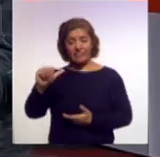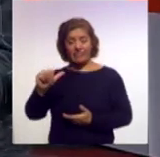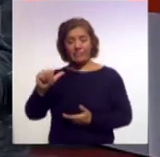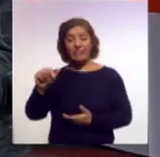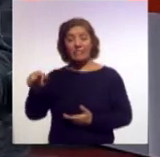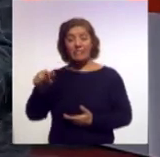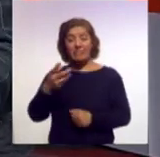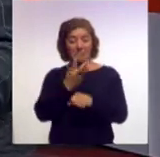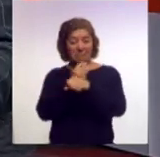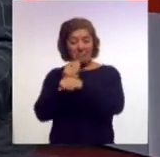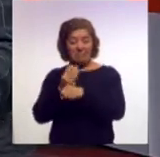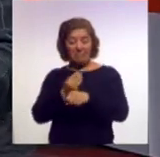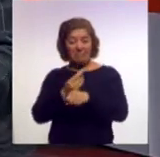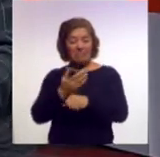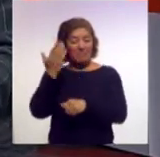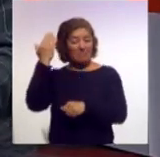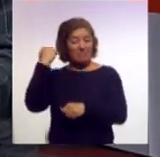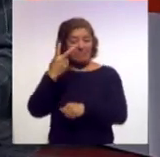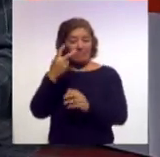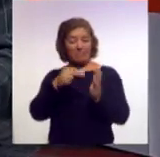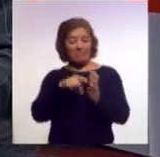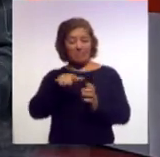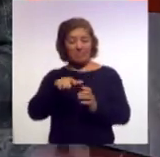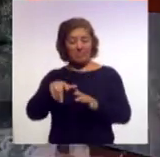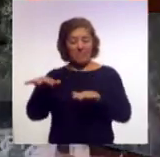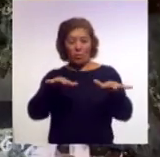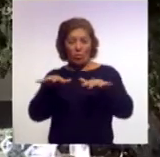dañados por los sismos de 2017.